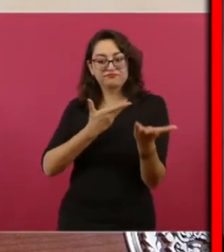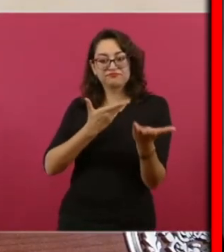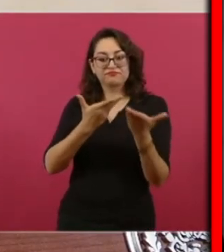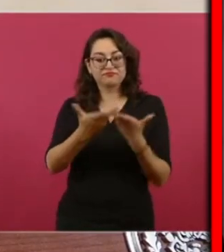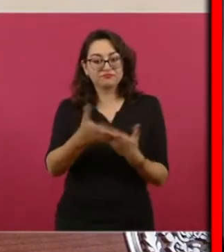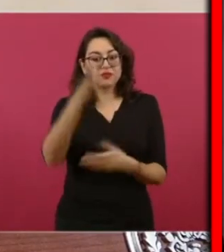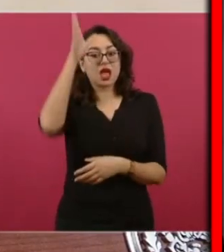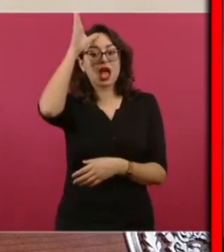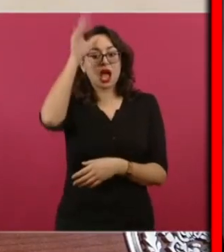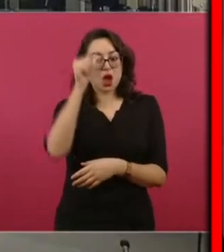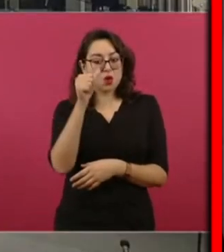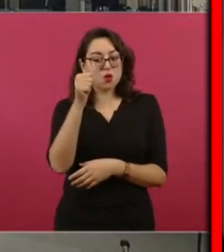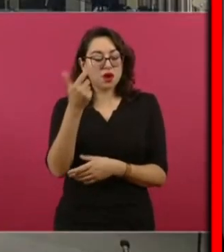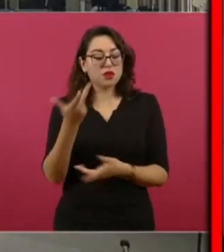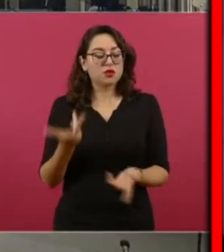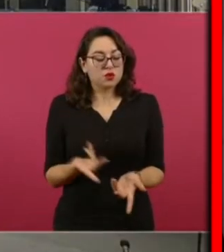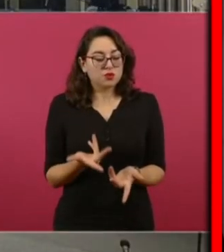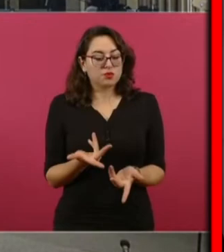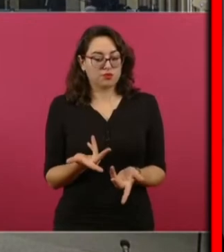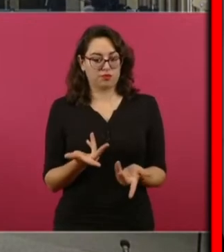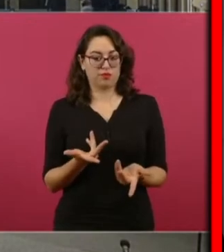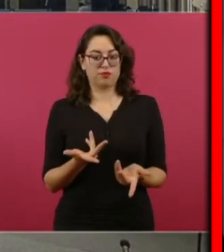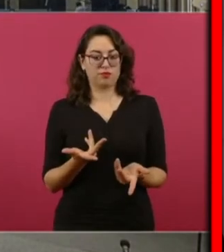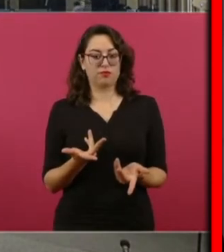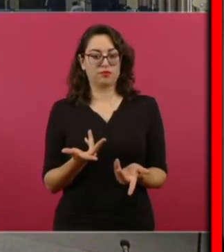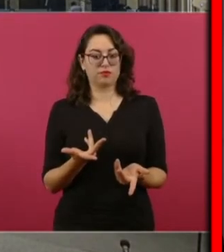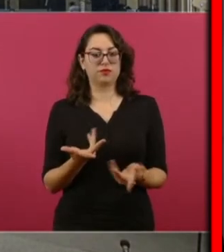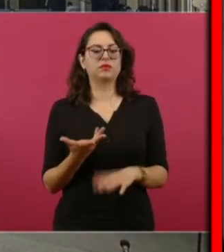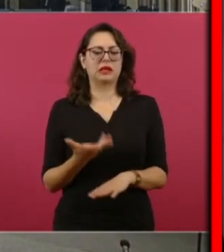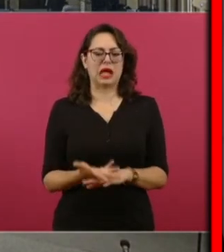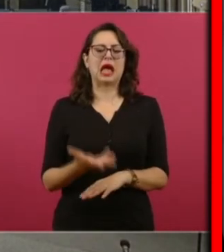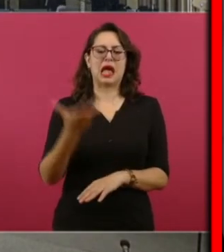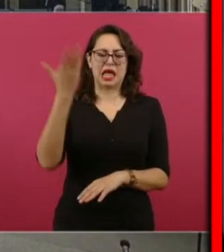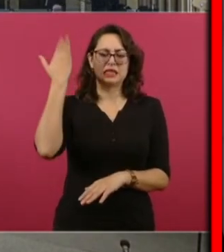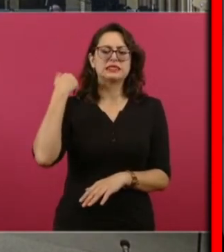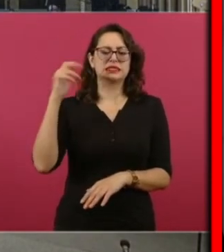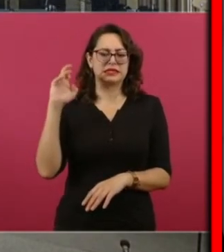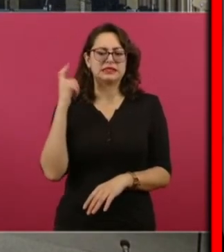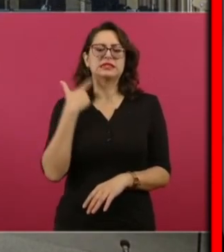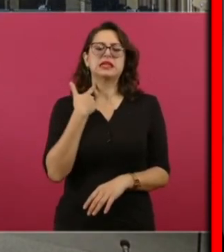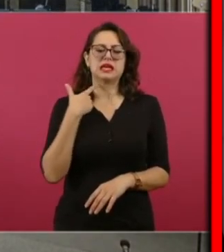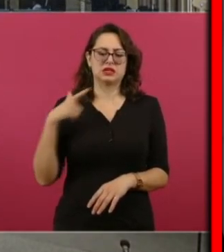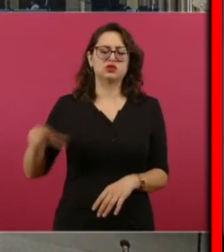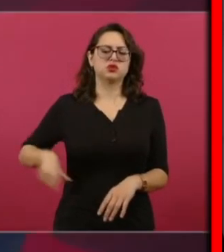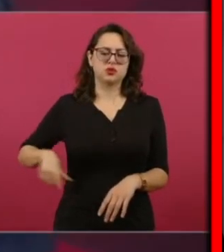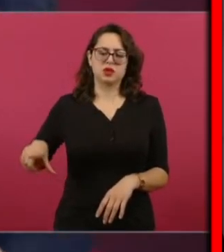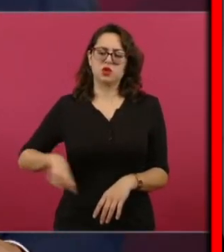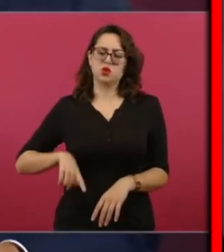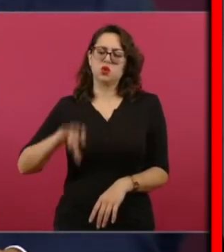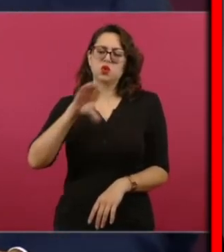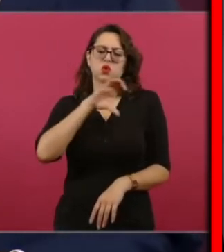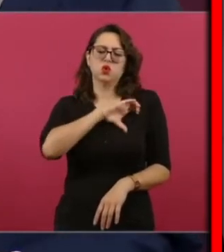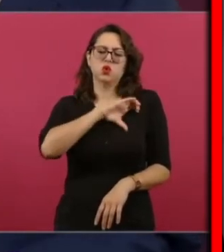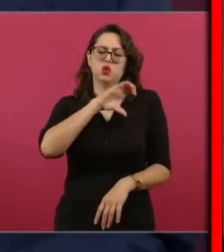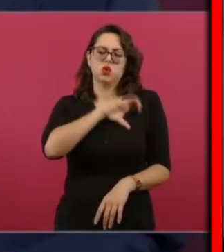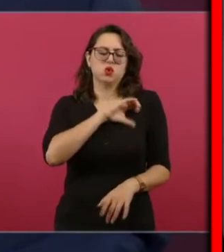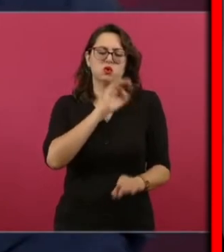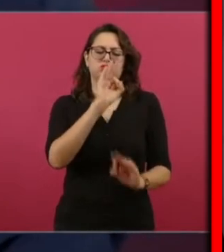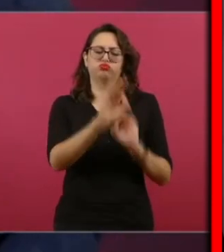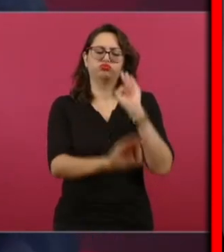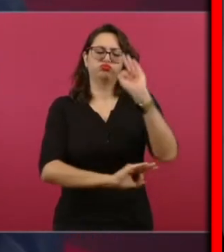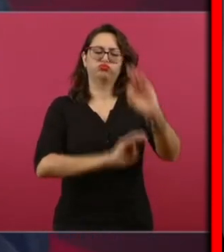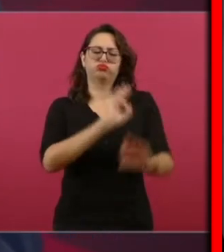antes este te tenían mucho cariño te apapachaban mucho